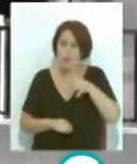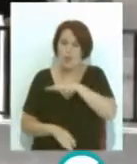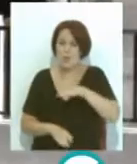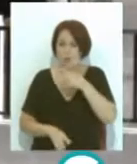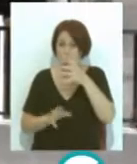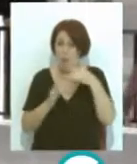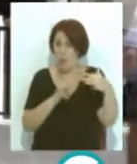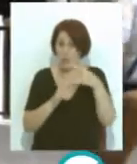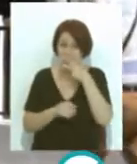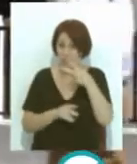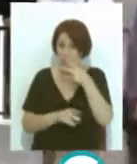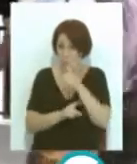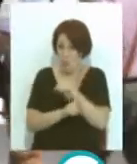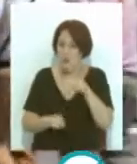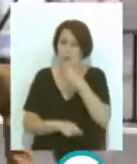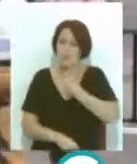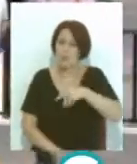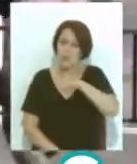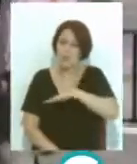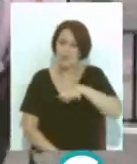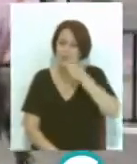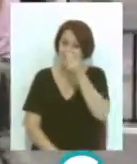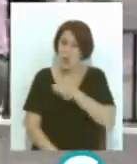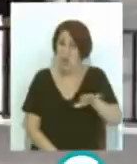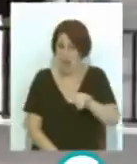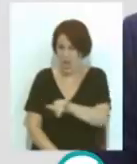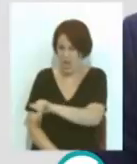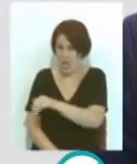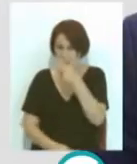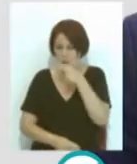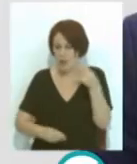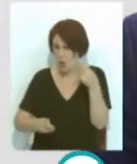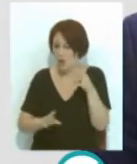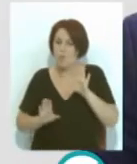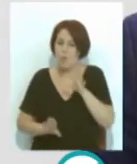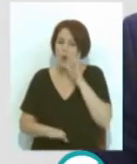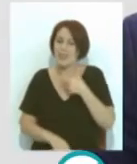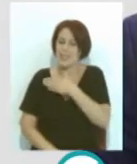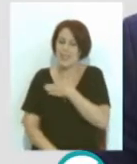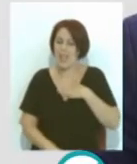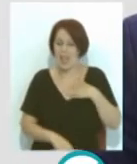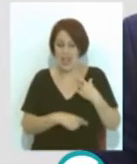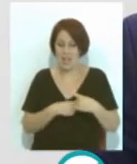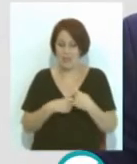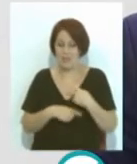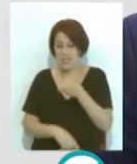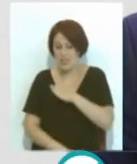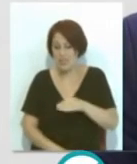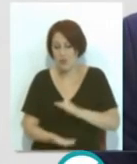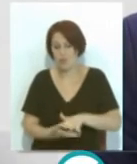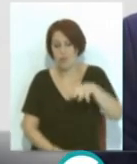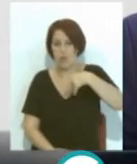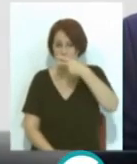aquellas zonas públicas con presencia de menores con el fin de alcanzar una generación libre de tabaco. Se solicita